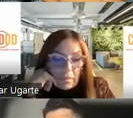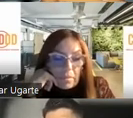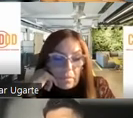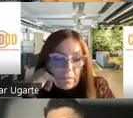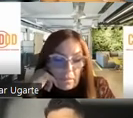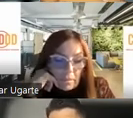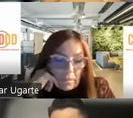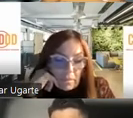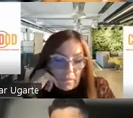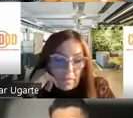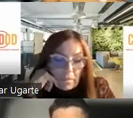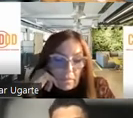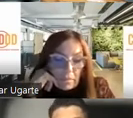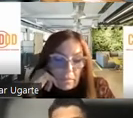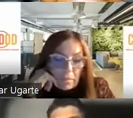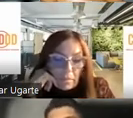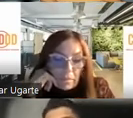a través de una alucinación.